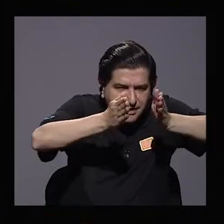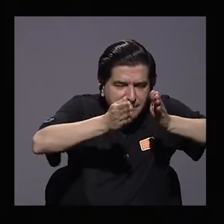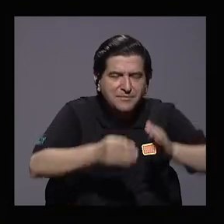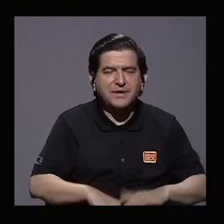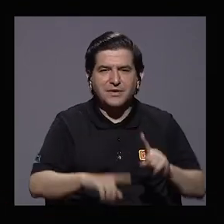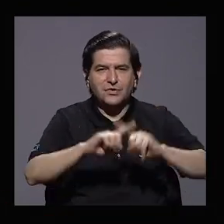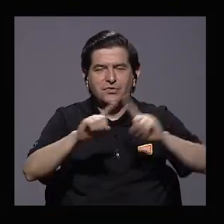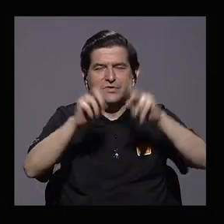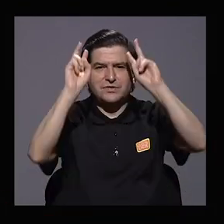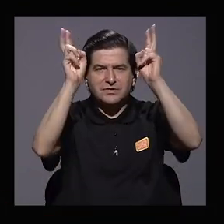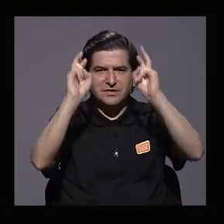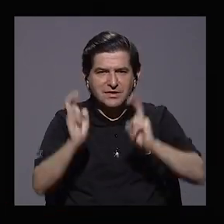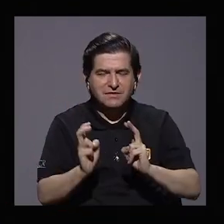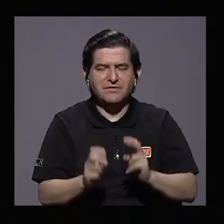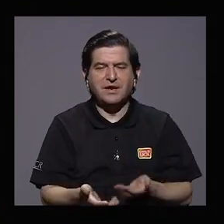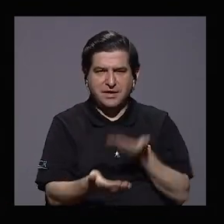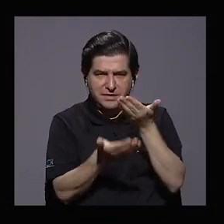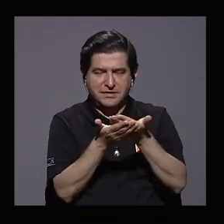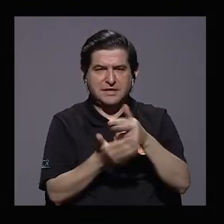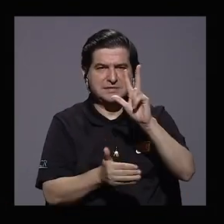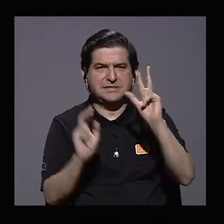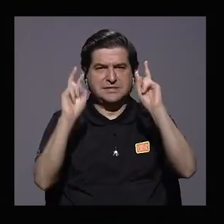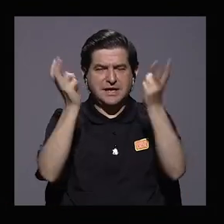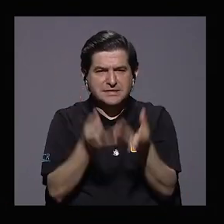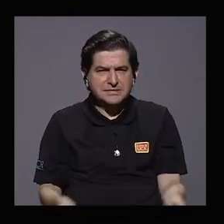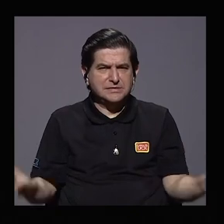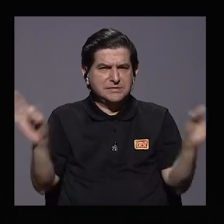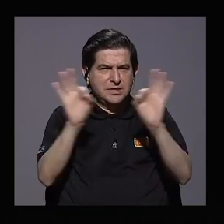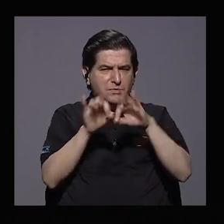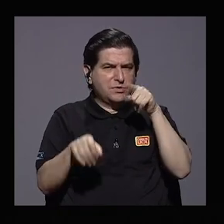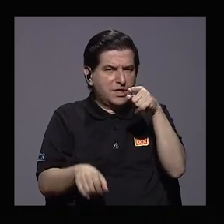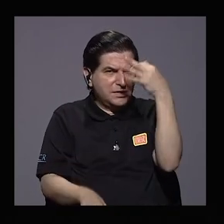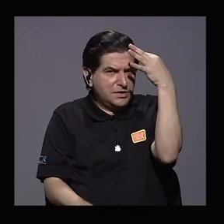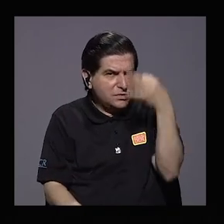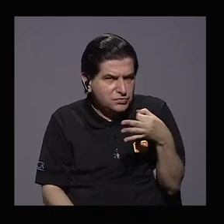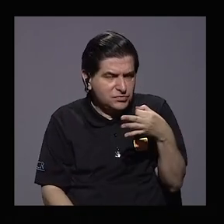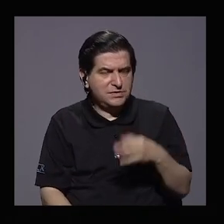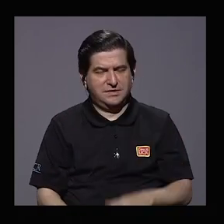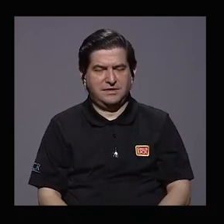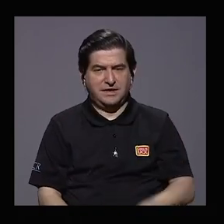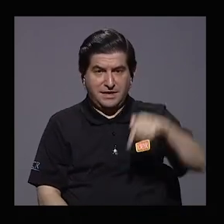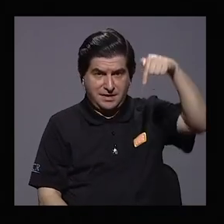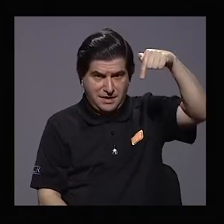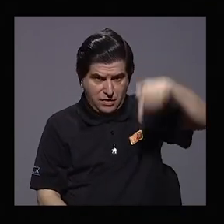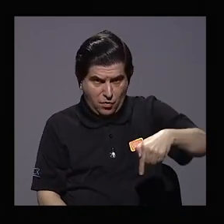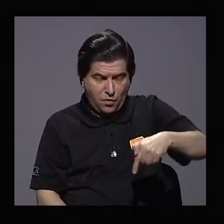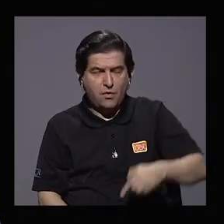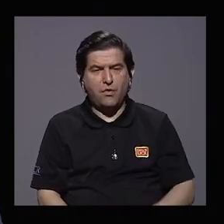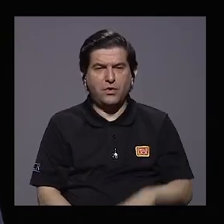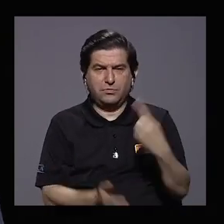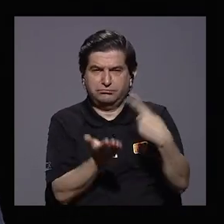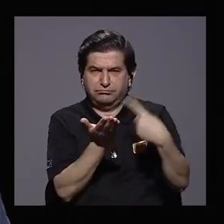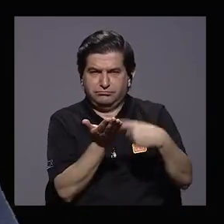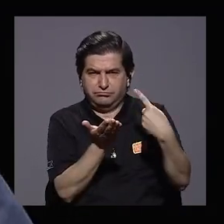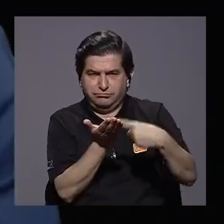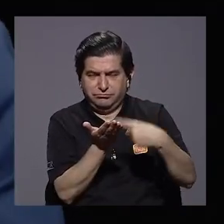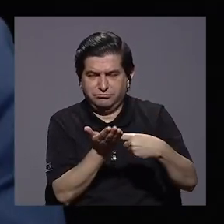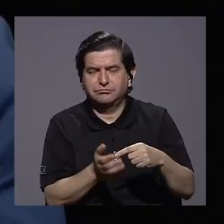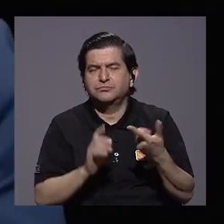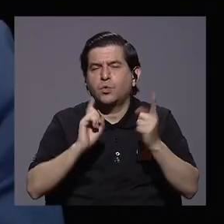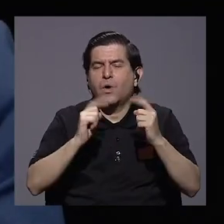a plantear una gran cantidad de temas. ¿Cuáles son tal vez los tres temas más importantes, Doña Soyle, que deberían de estar hoy en esa mesa de 360?